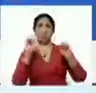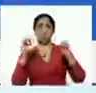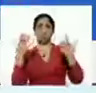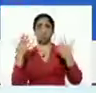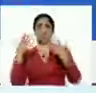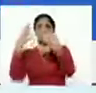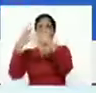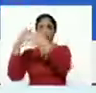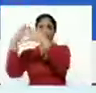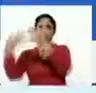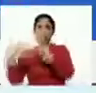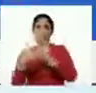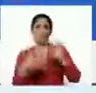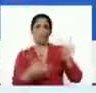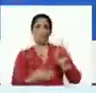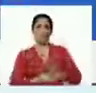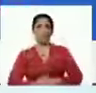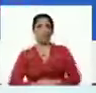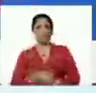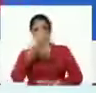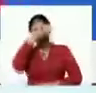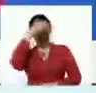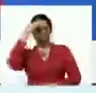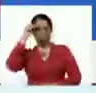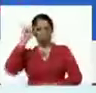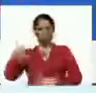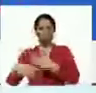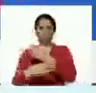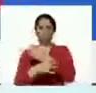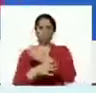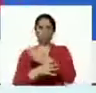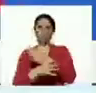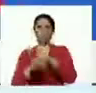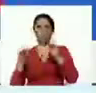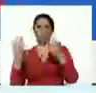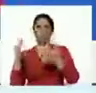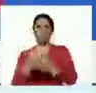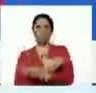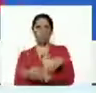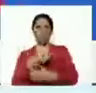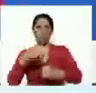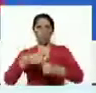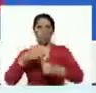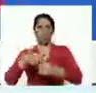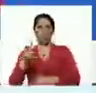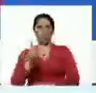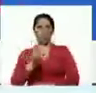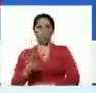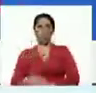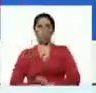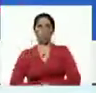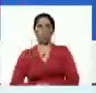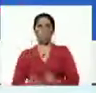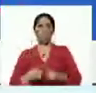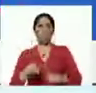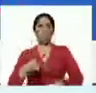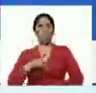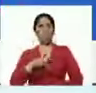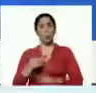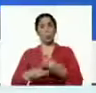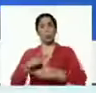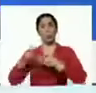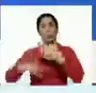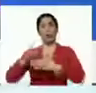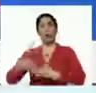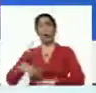su momento. Donald Trump, el guaidocismo, logró quitarle la gasolina a Venezuela. Pero nosotros hicimos un plan